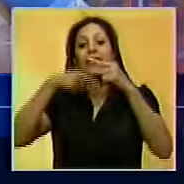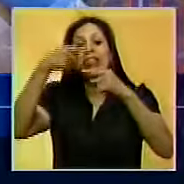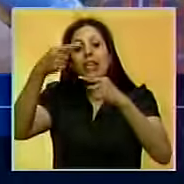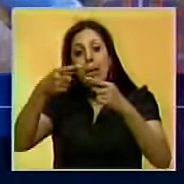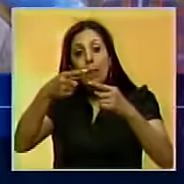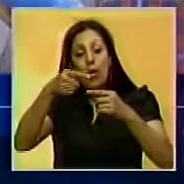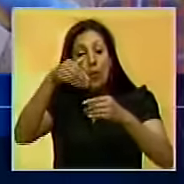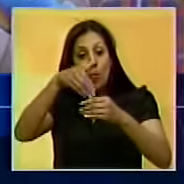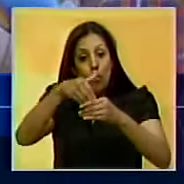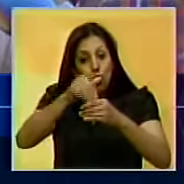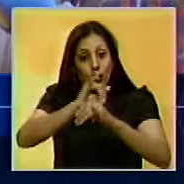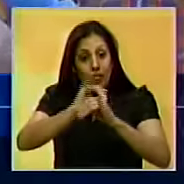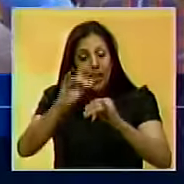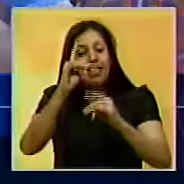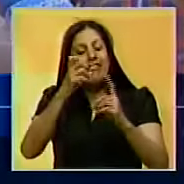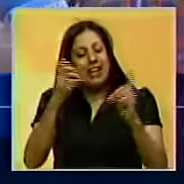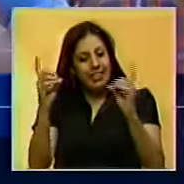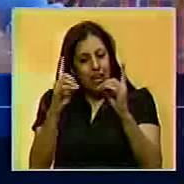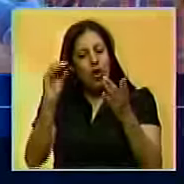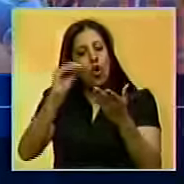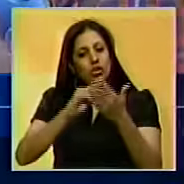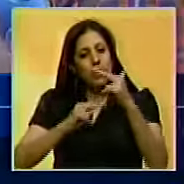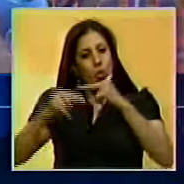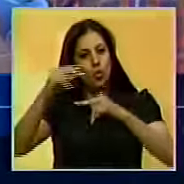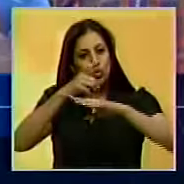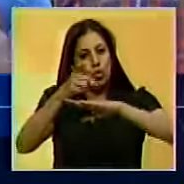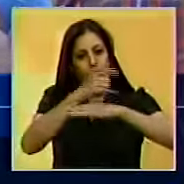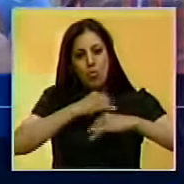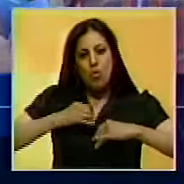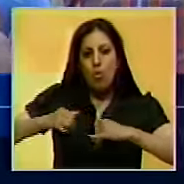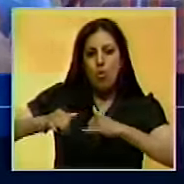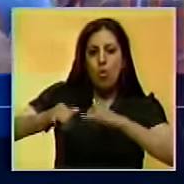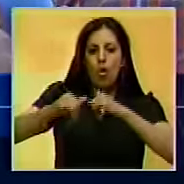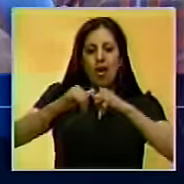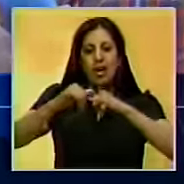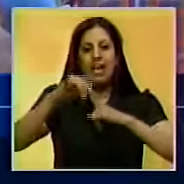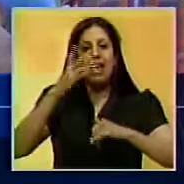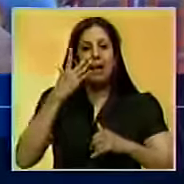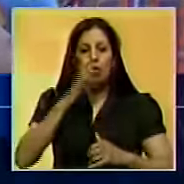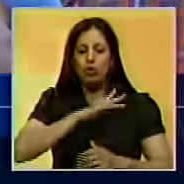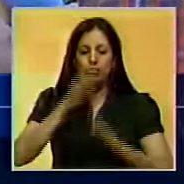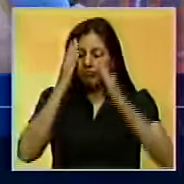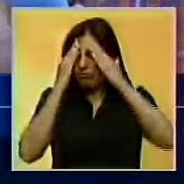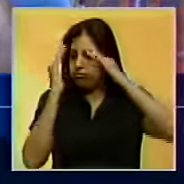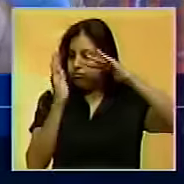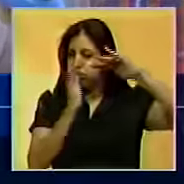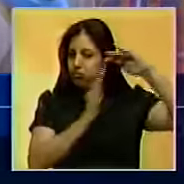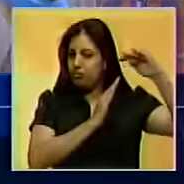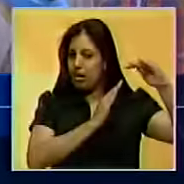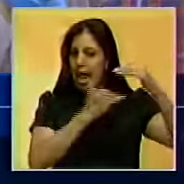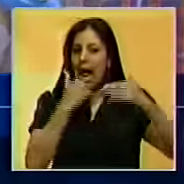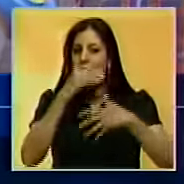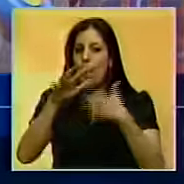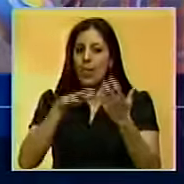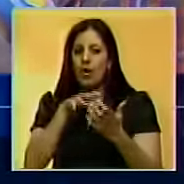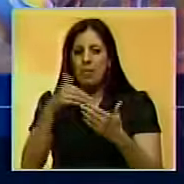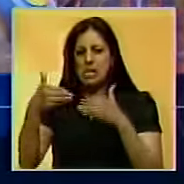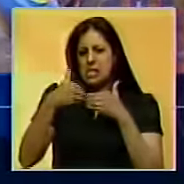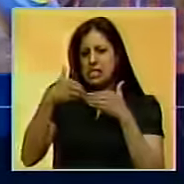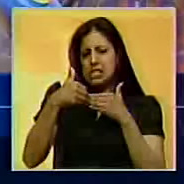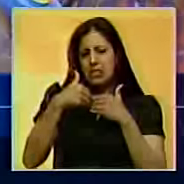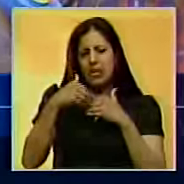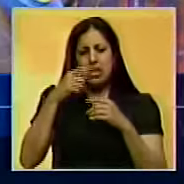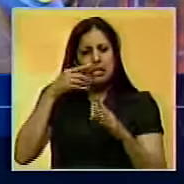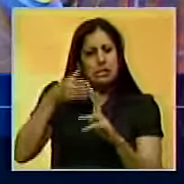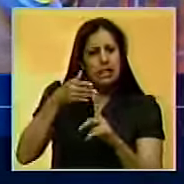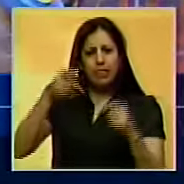posterior para poder construir un gobierno donde estemos todos, donde echemos de lado la retaliación, el acorralamiento,